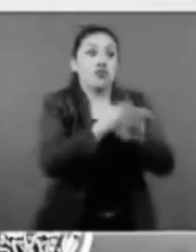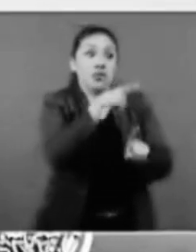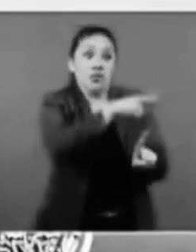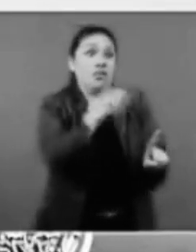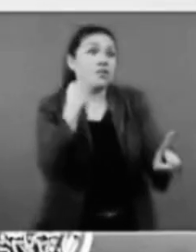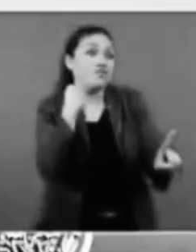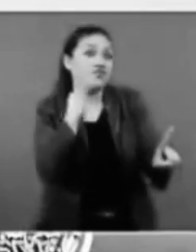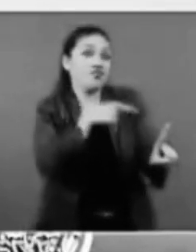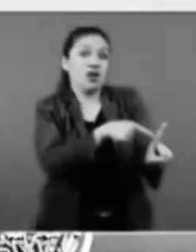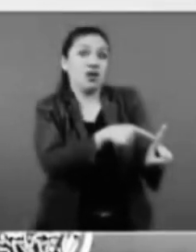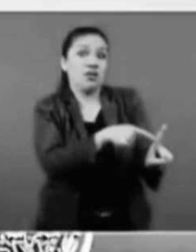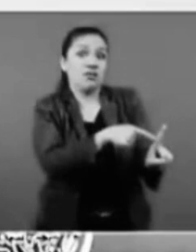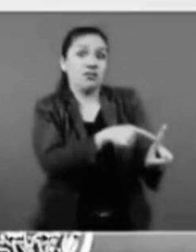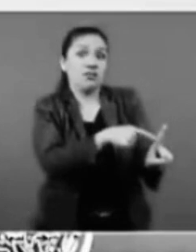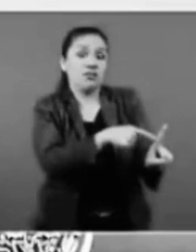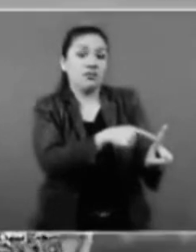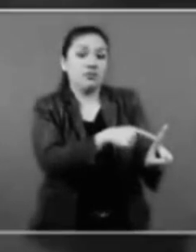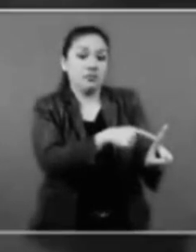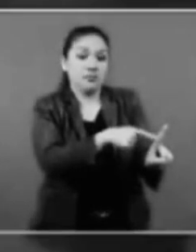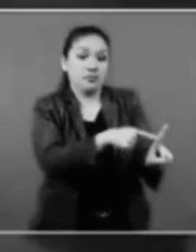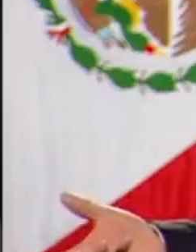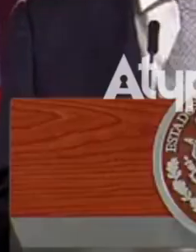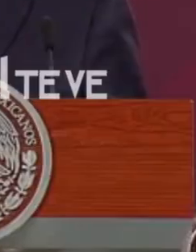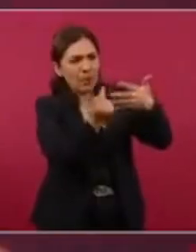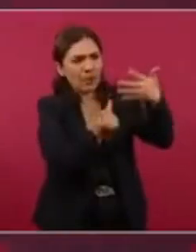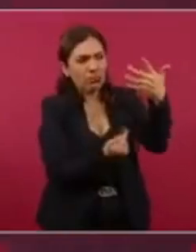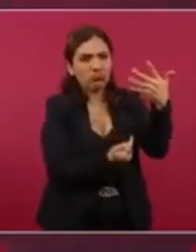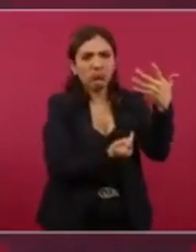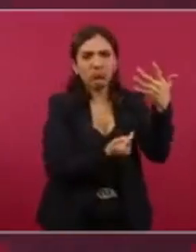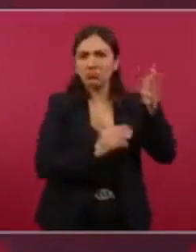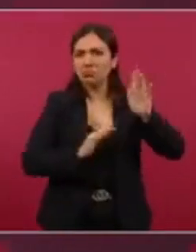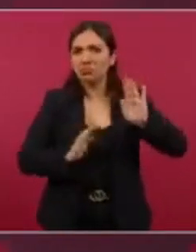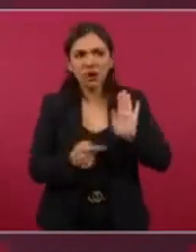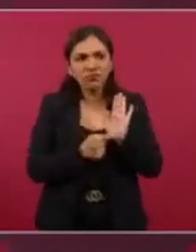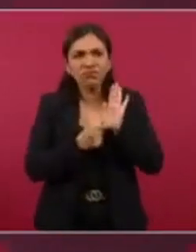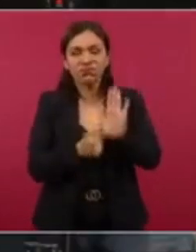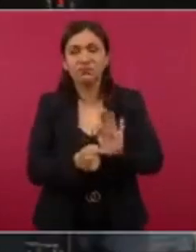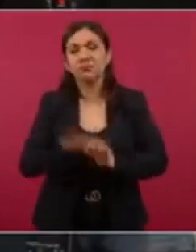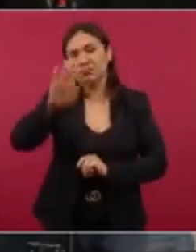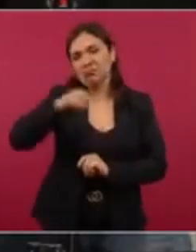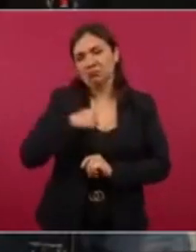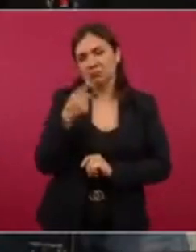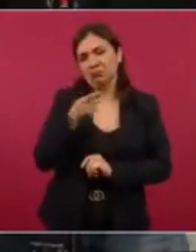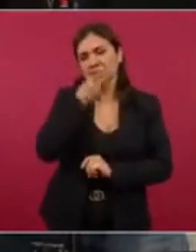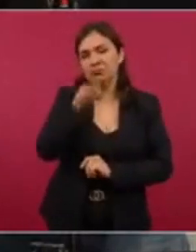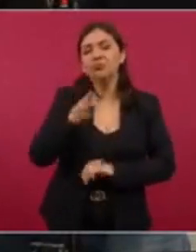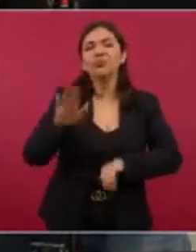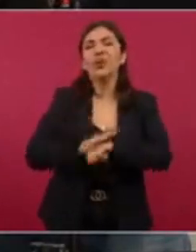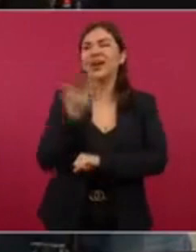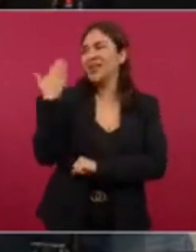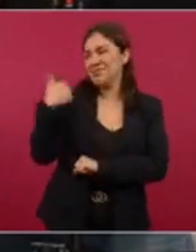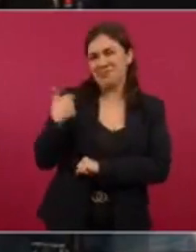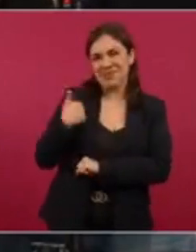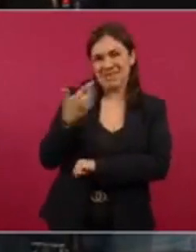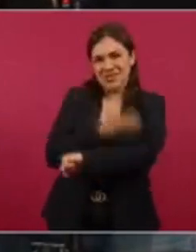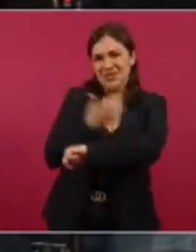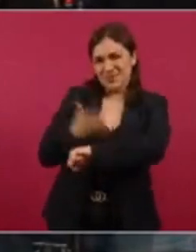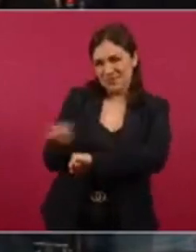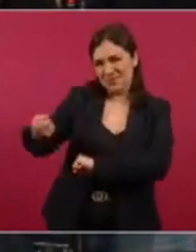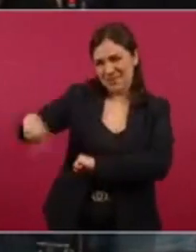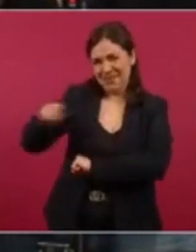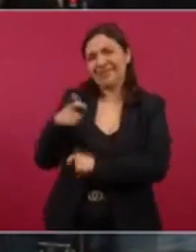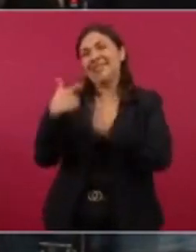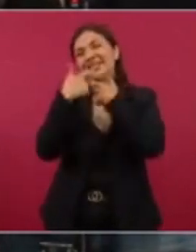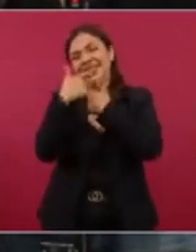de García Luna. Se lo digo porque ahí están los de… se rieron ahorita los compañeros, los de cola larga